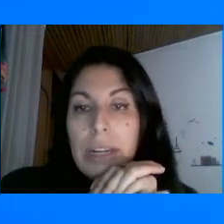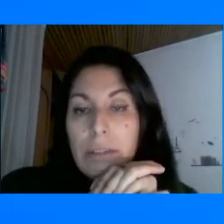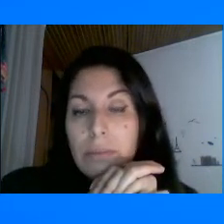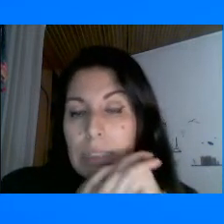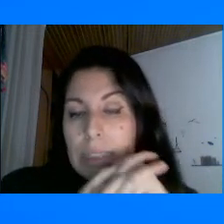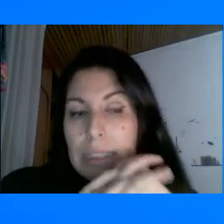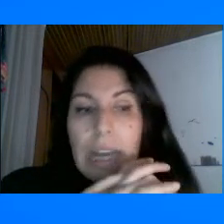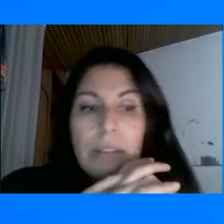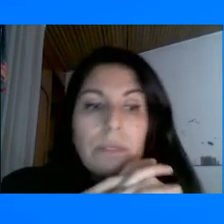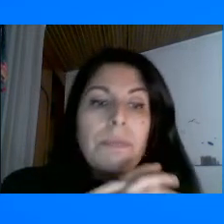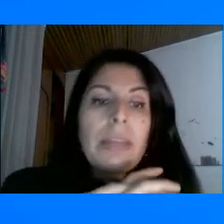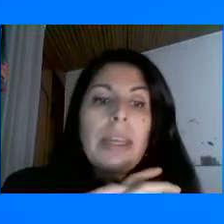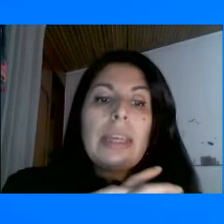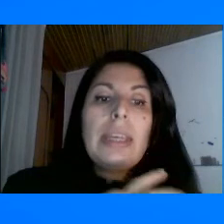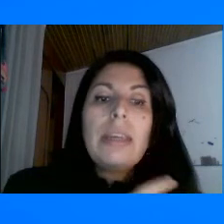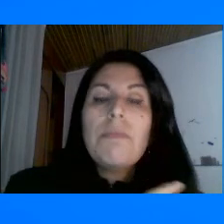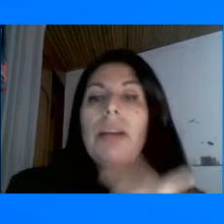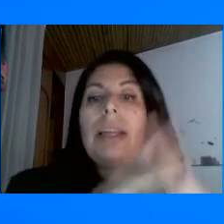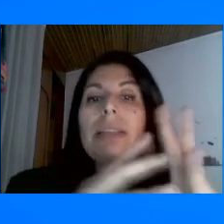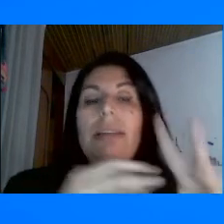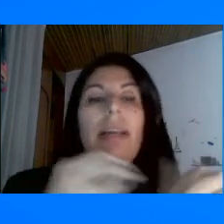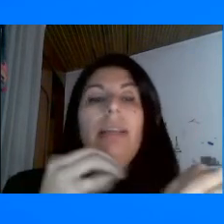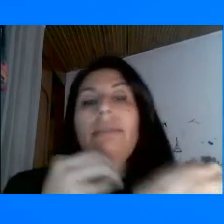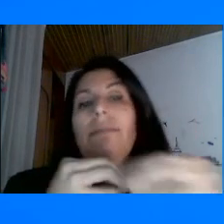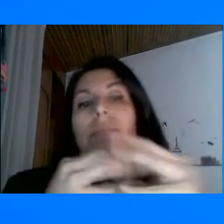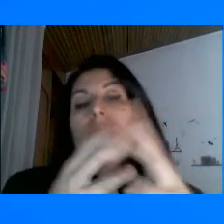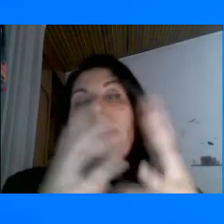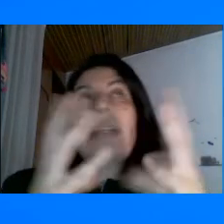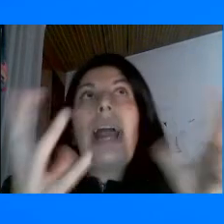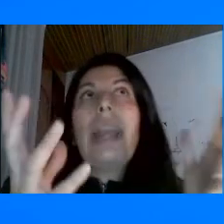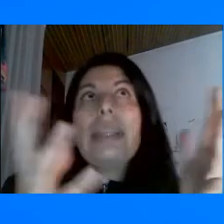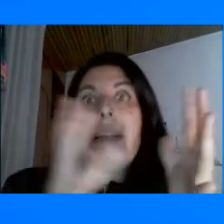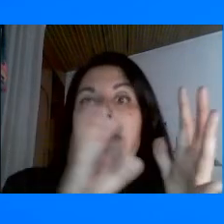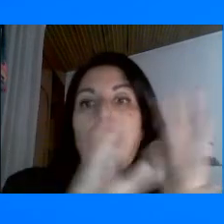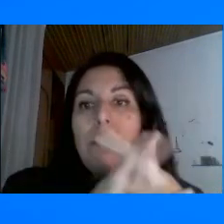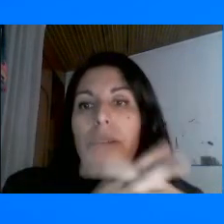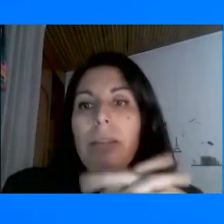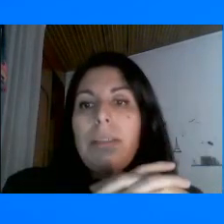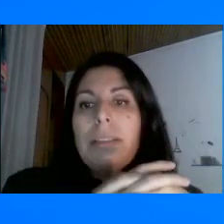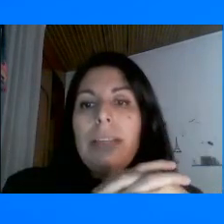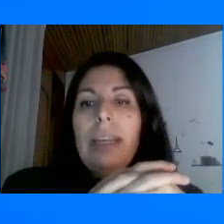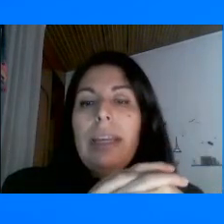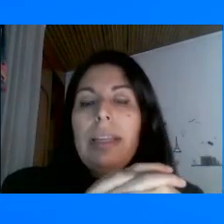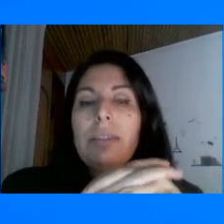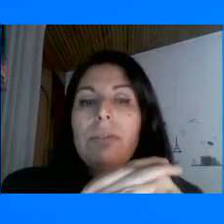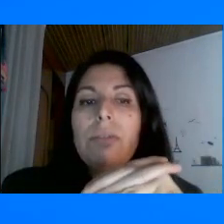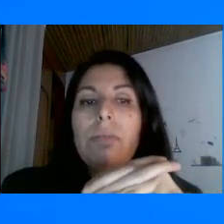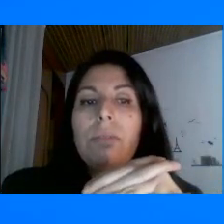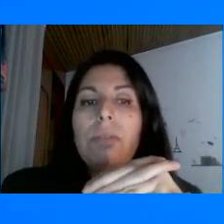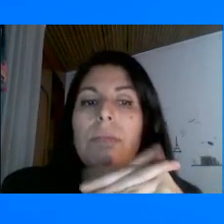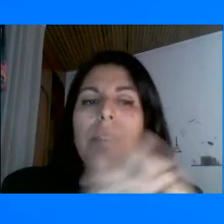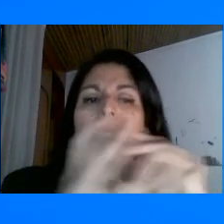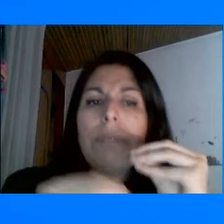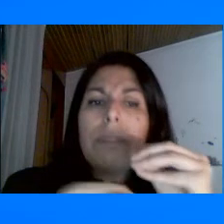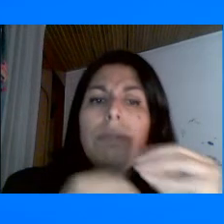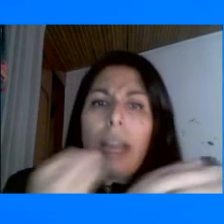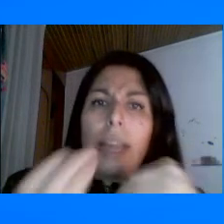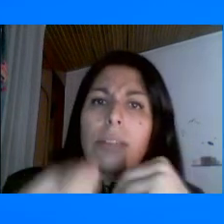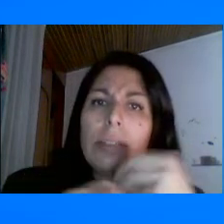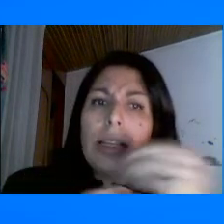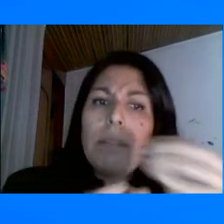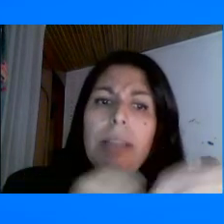misionero Cristiano Y por las Los azahares de la vida Porque pues Él tuvo Como muchas